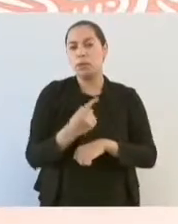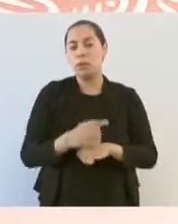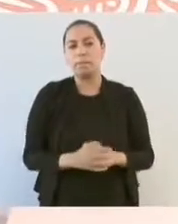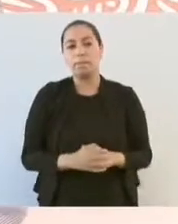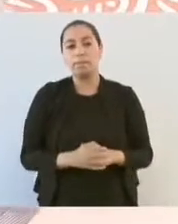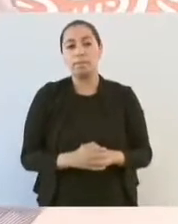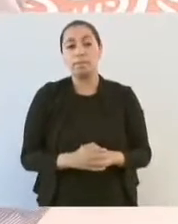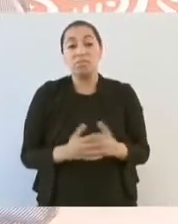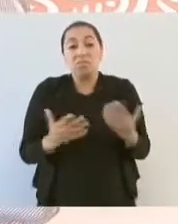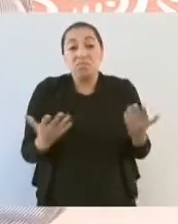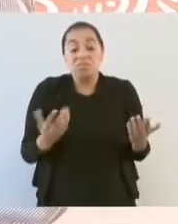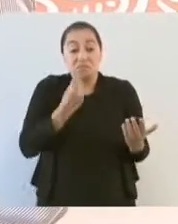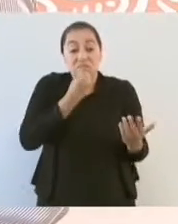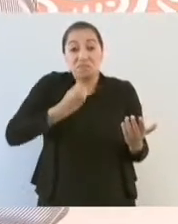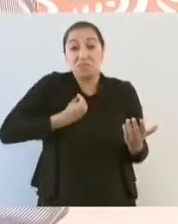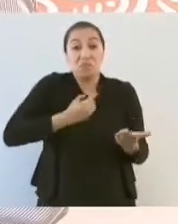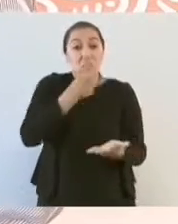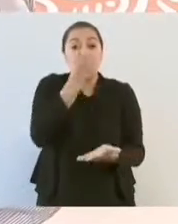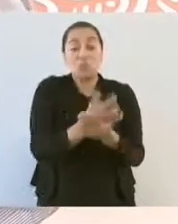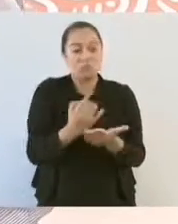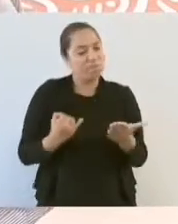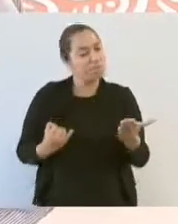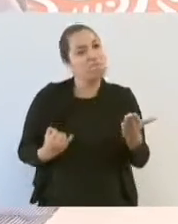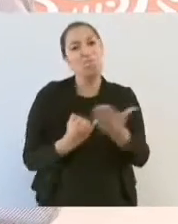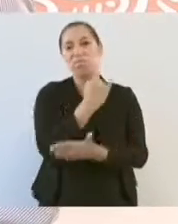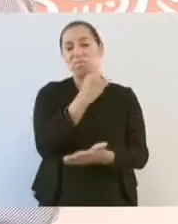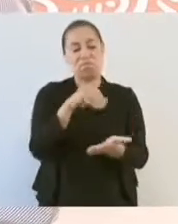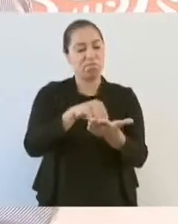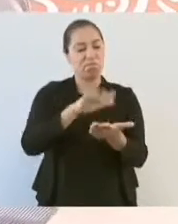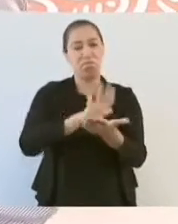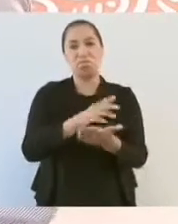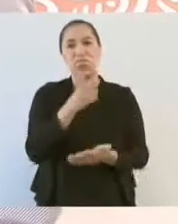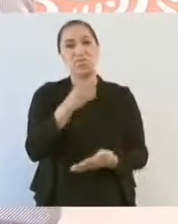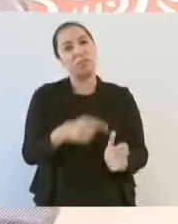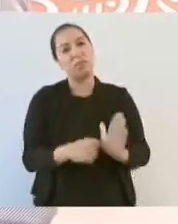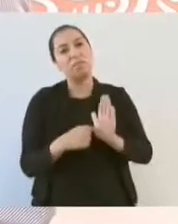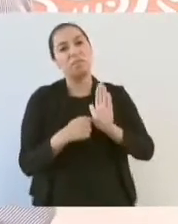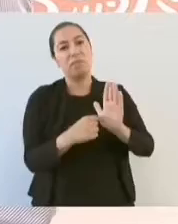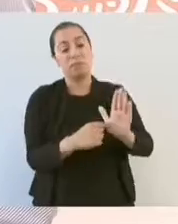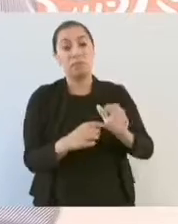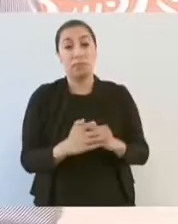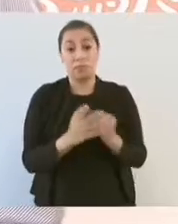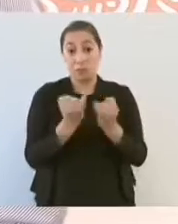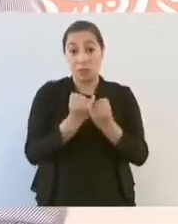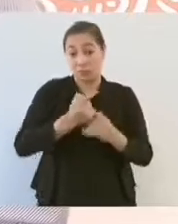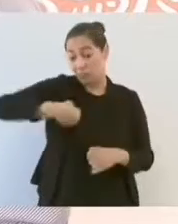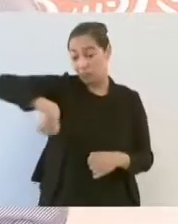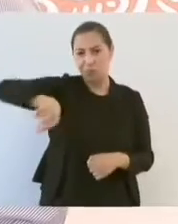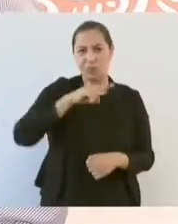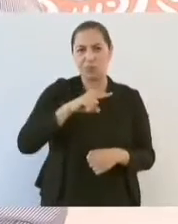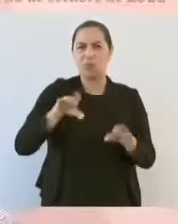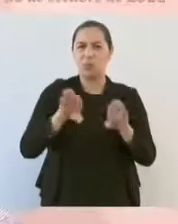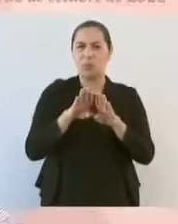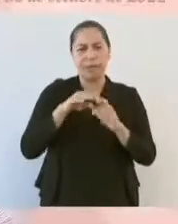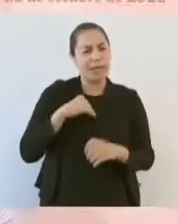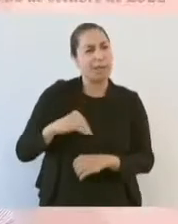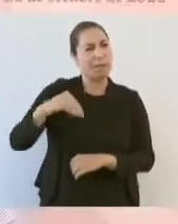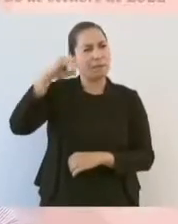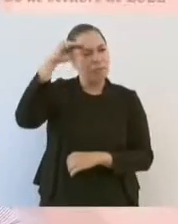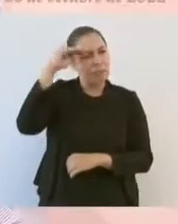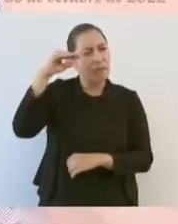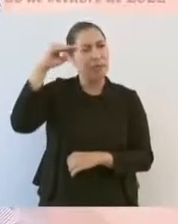otra forma, nosotros, también contrario a lo que se pensaba,